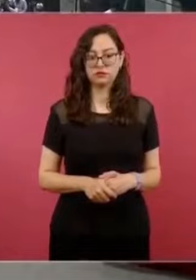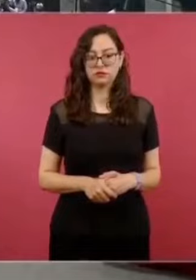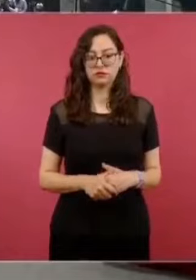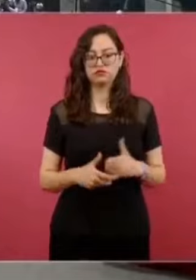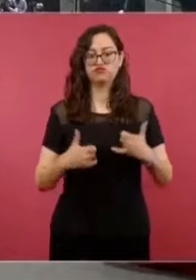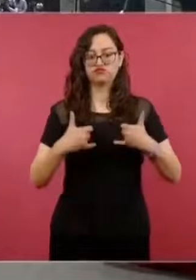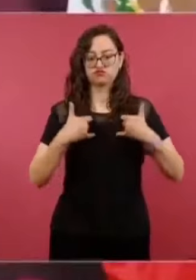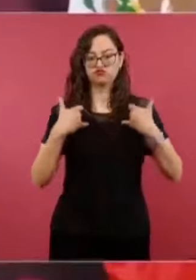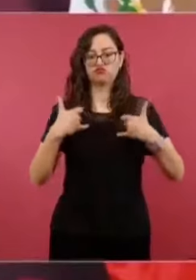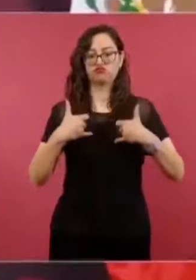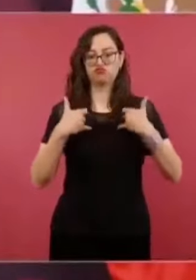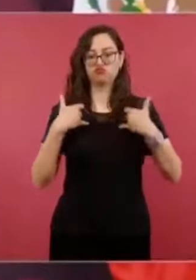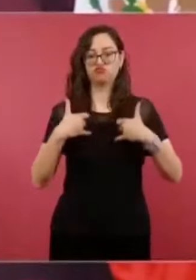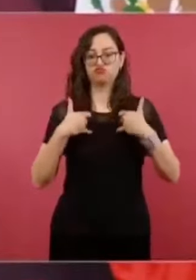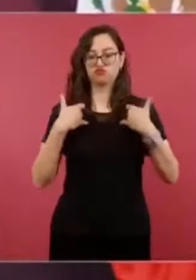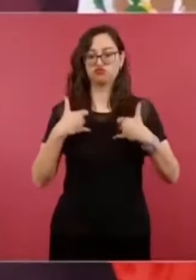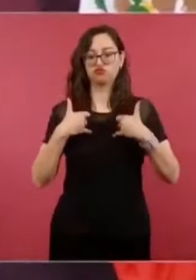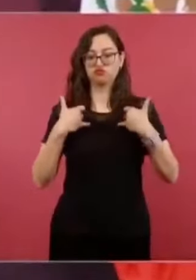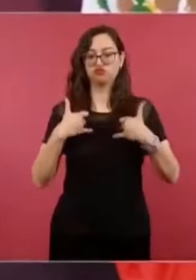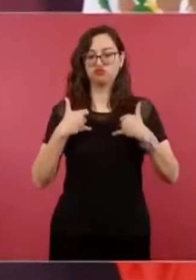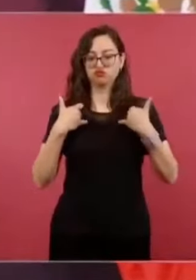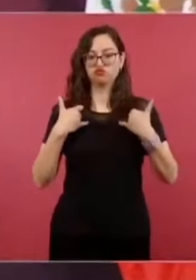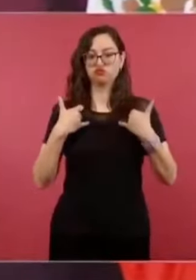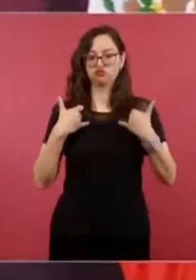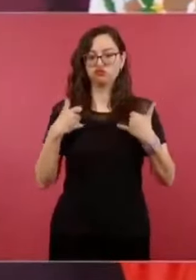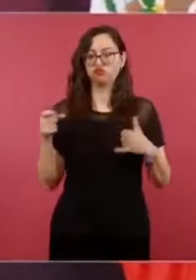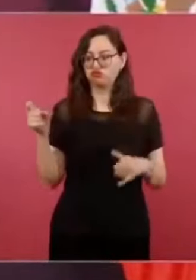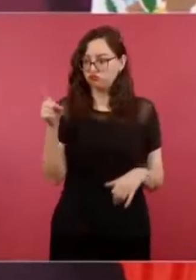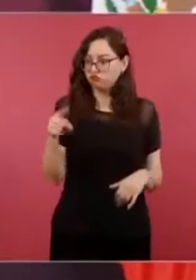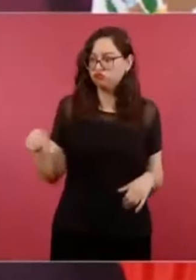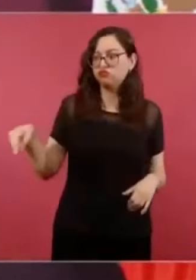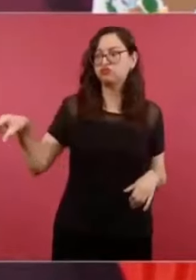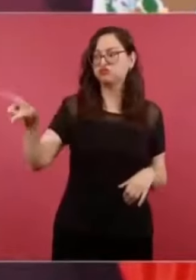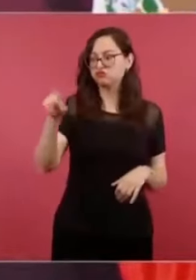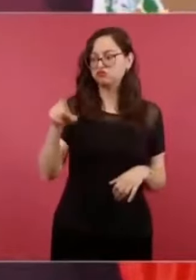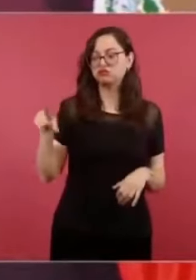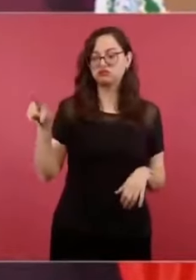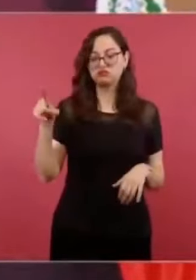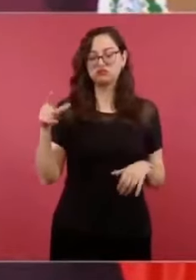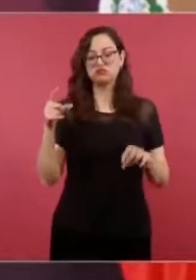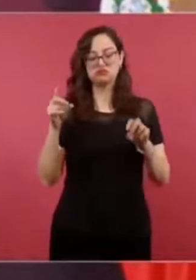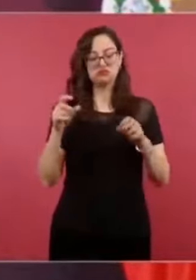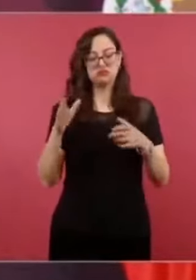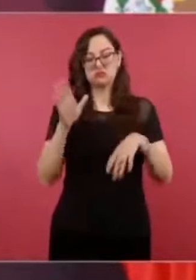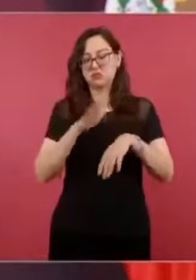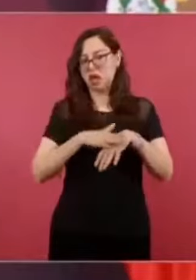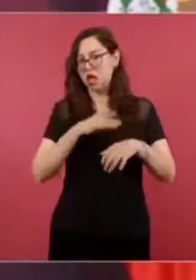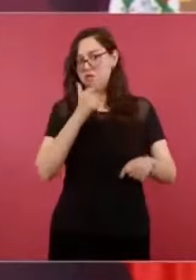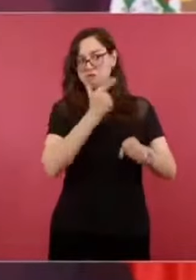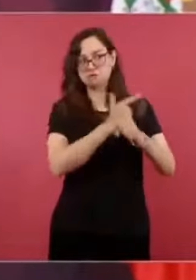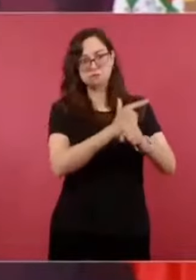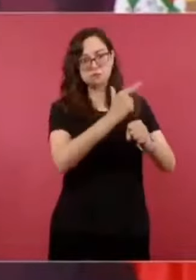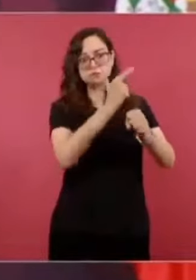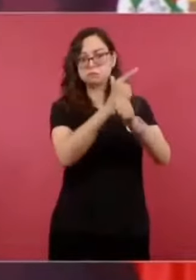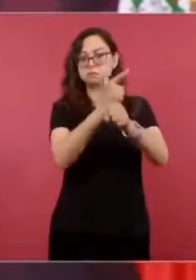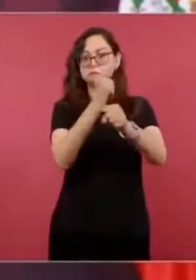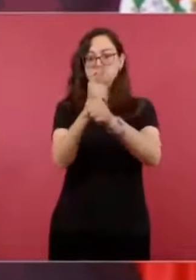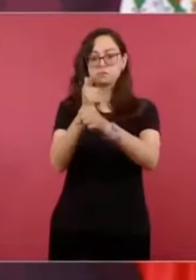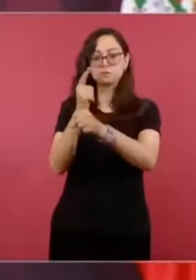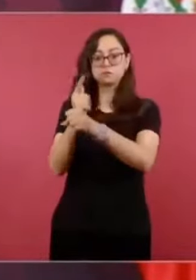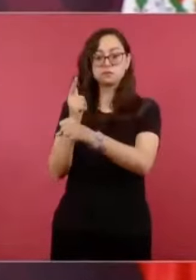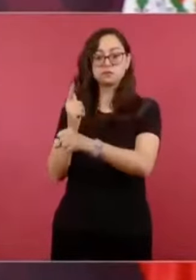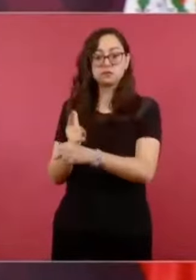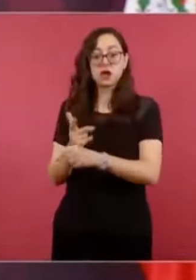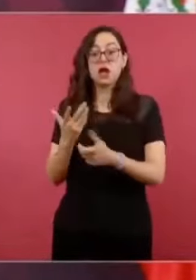los que están muy despiertos en las encuestas que nosotros